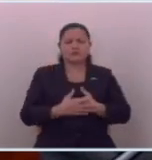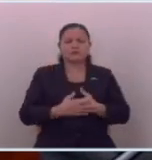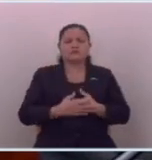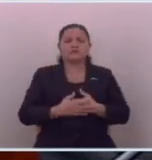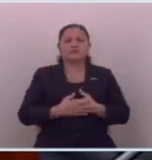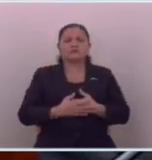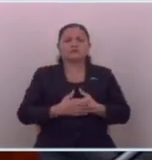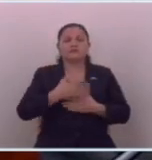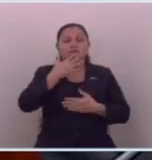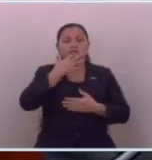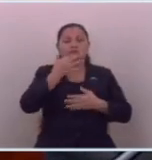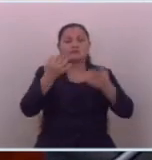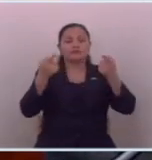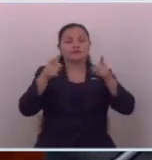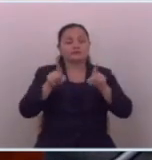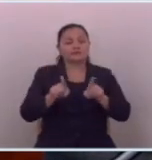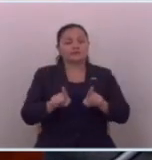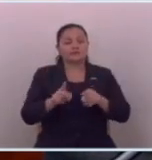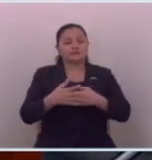lo que realmente sucede